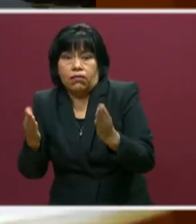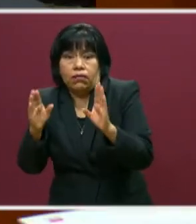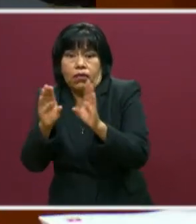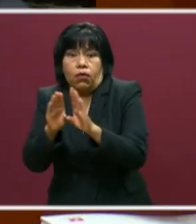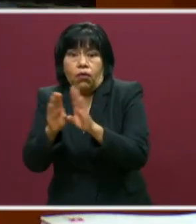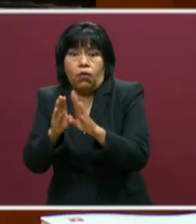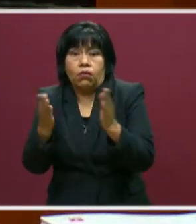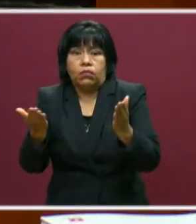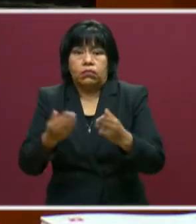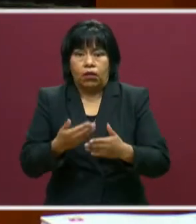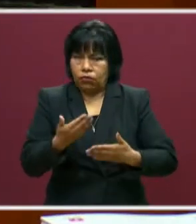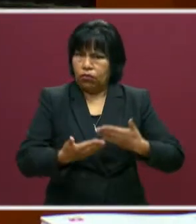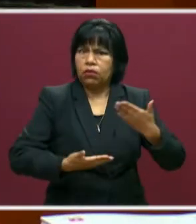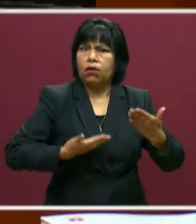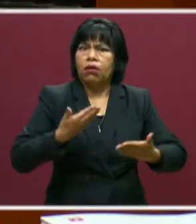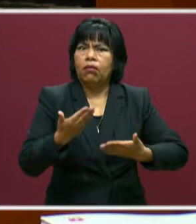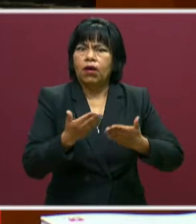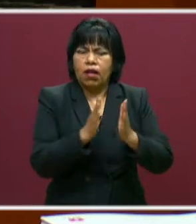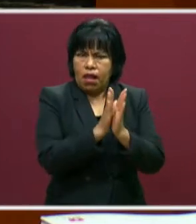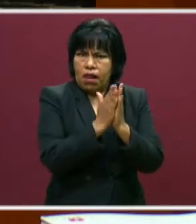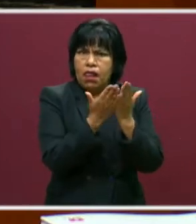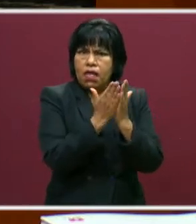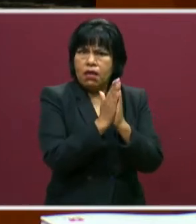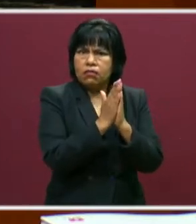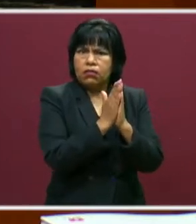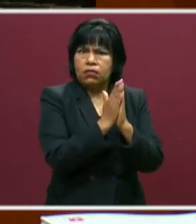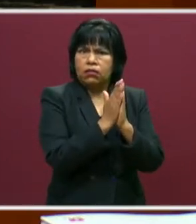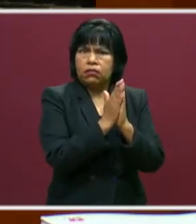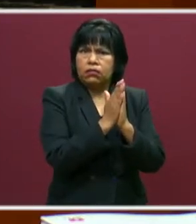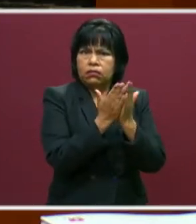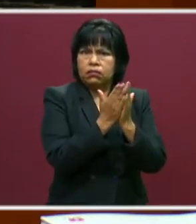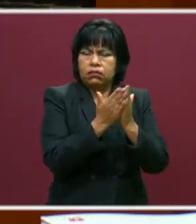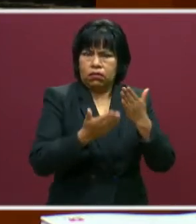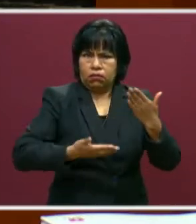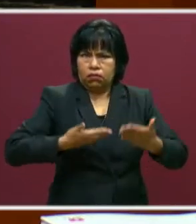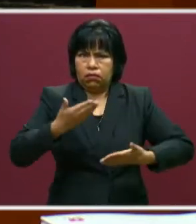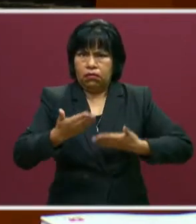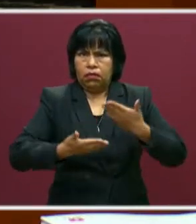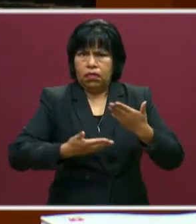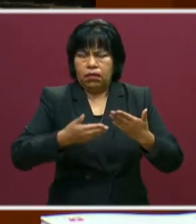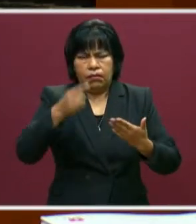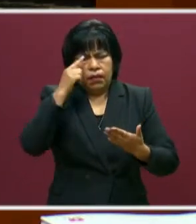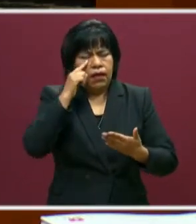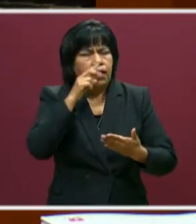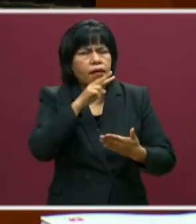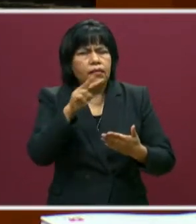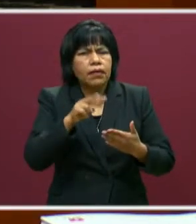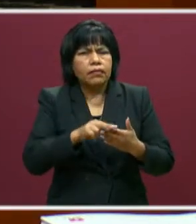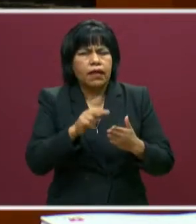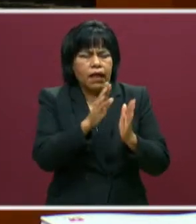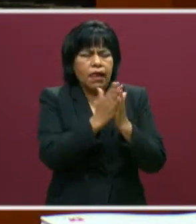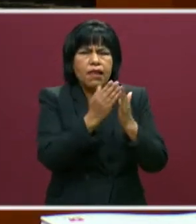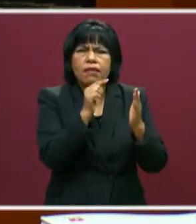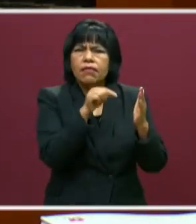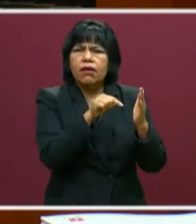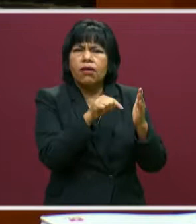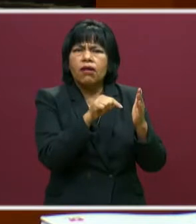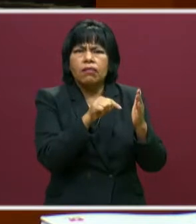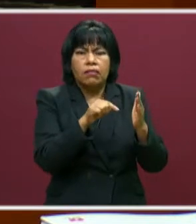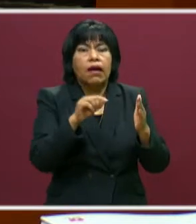Voy a ir compartiéndole algunos libros que me parece que de pronto la gente puede profundizar. Este libro es muy interesante.